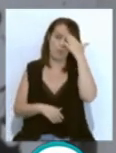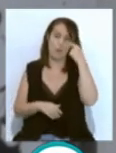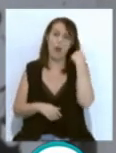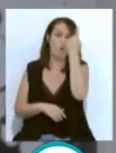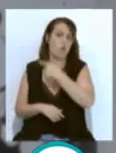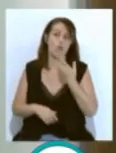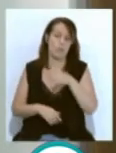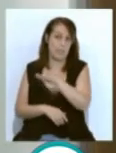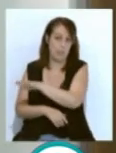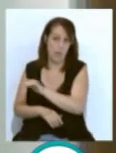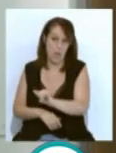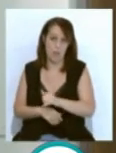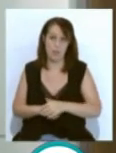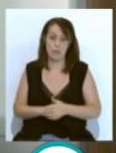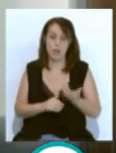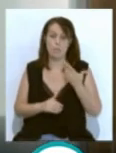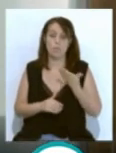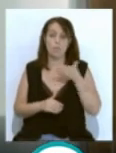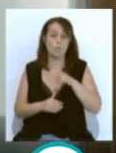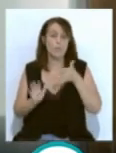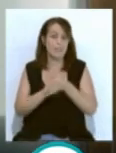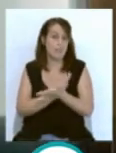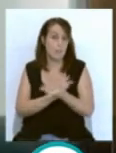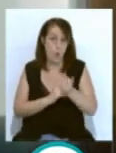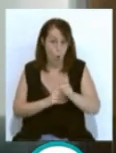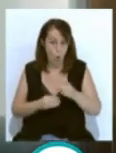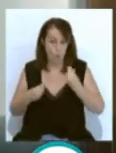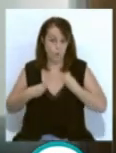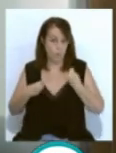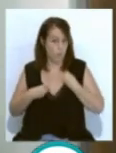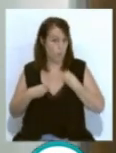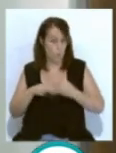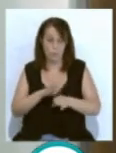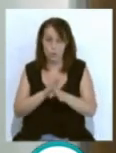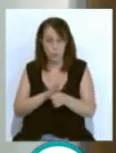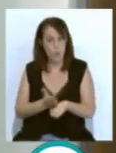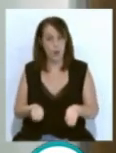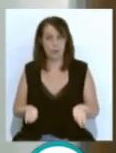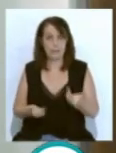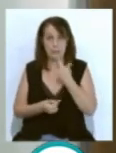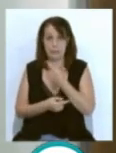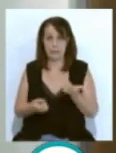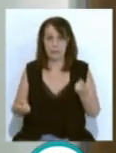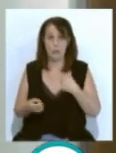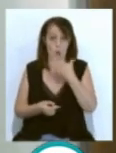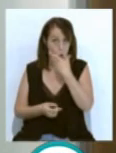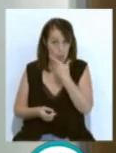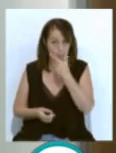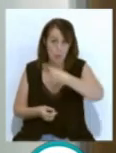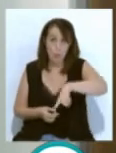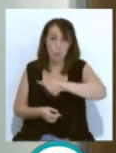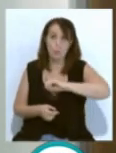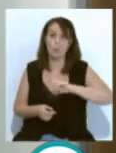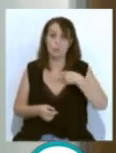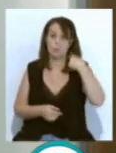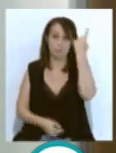víctimas. Decir que no han muerto para siempre, que siguen vivos, que les conocemos, que vemos